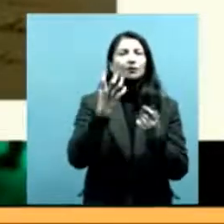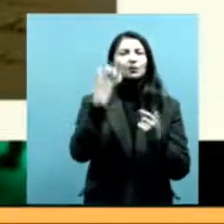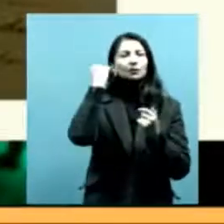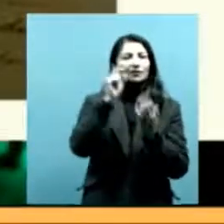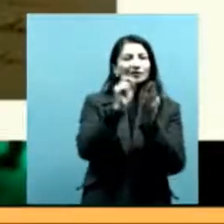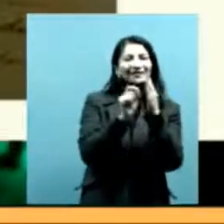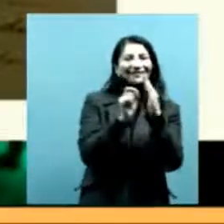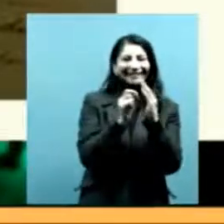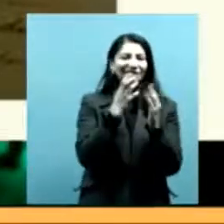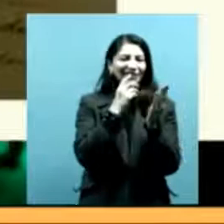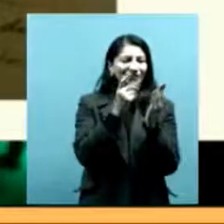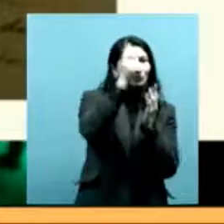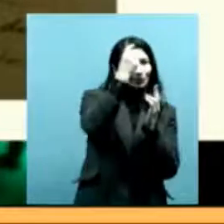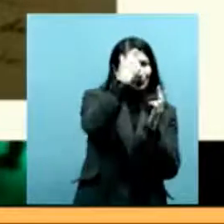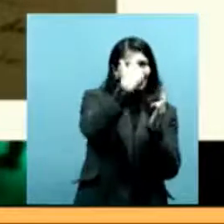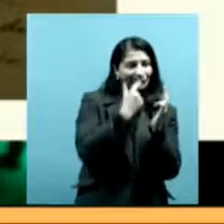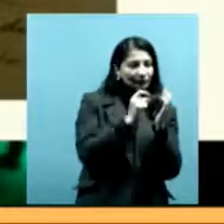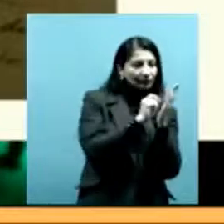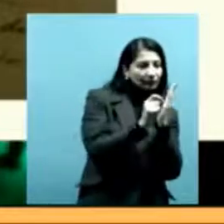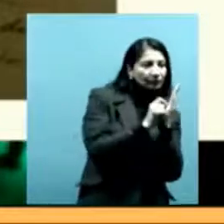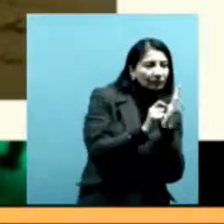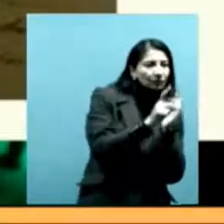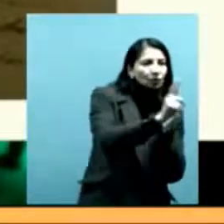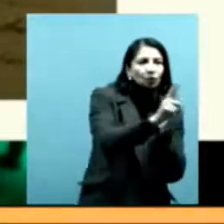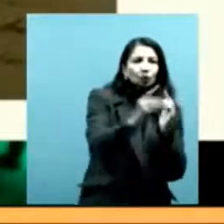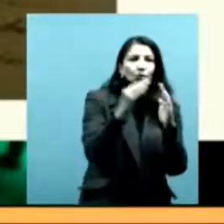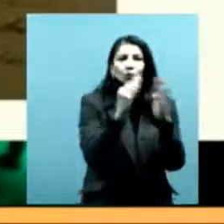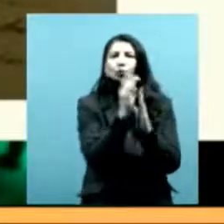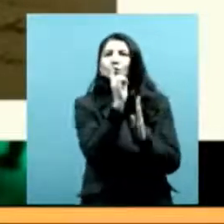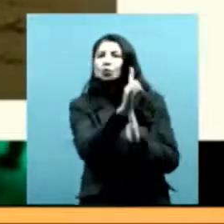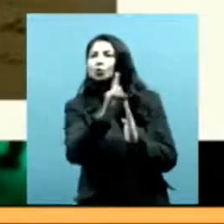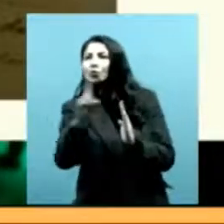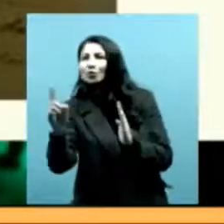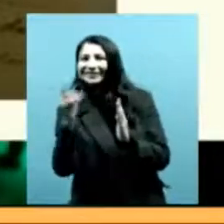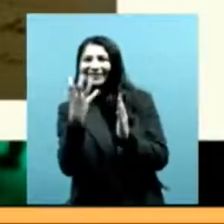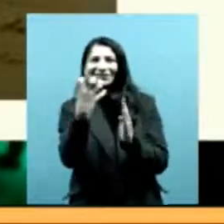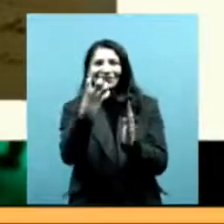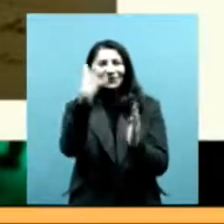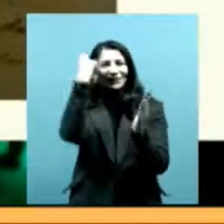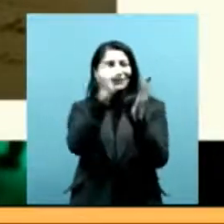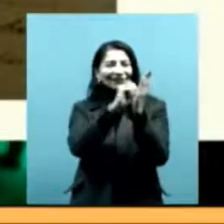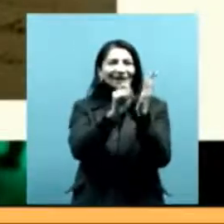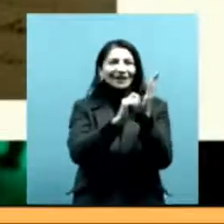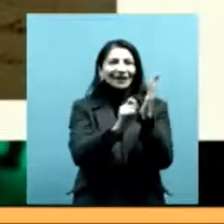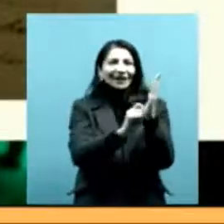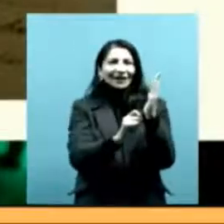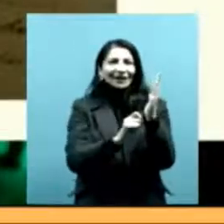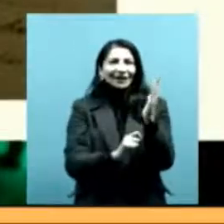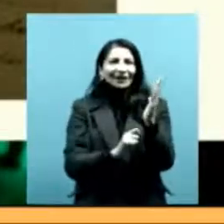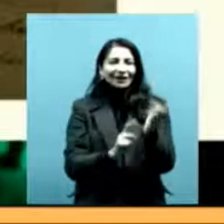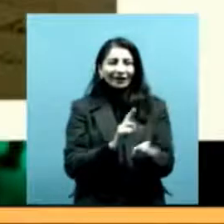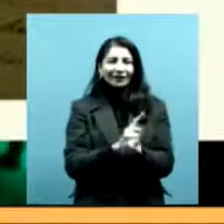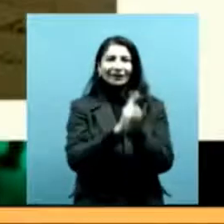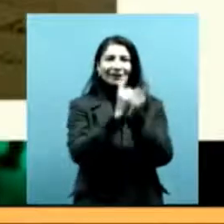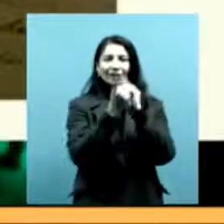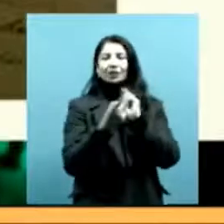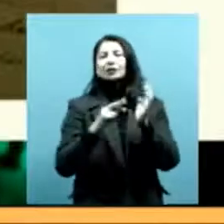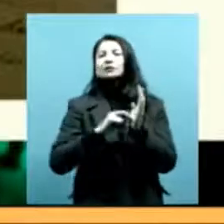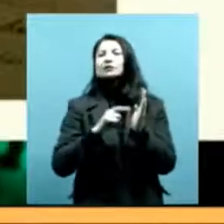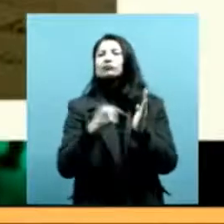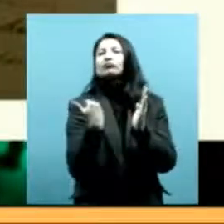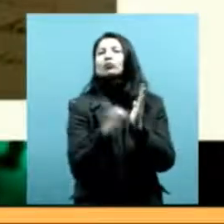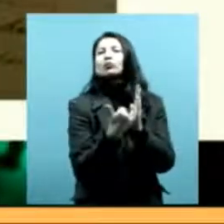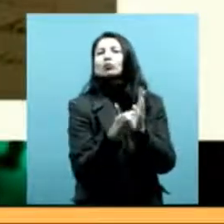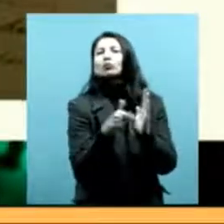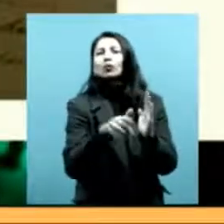censista, porque eso no era lo que se pedía, y esas anotaciones al margen, pueden después ser convertidos en una prueba y en una evidencia de